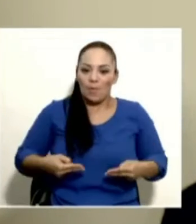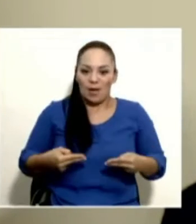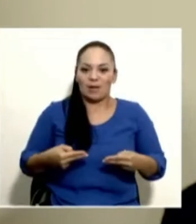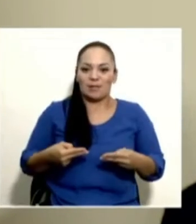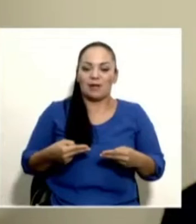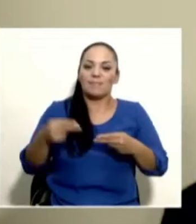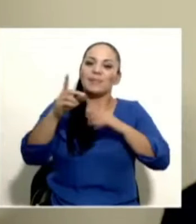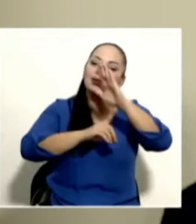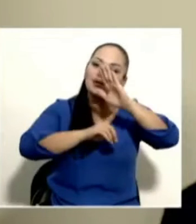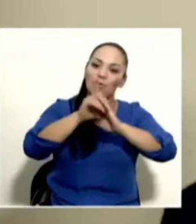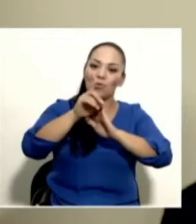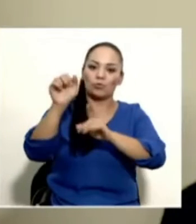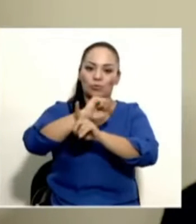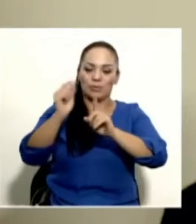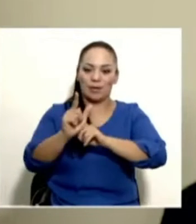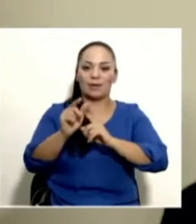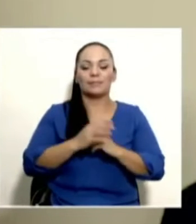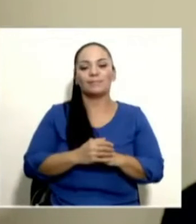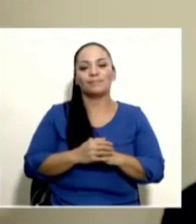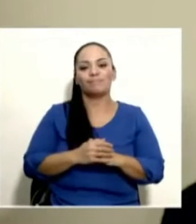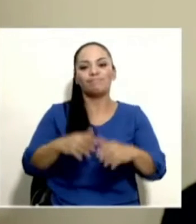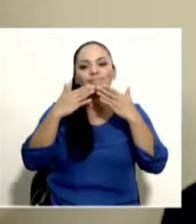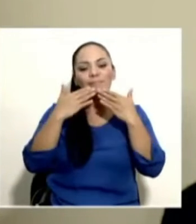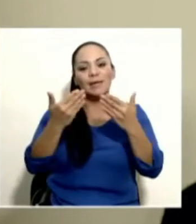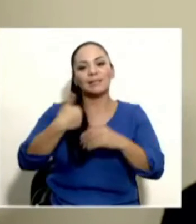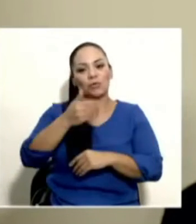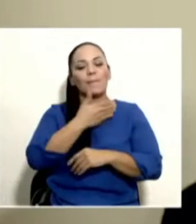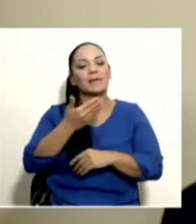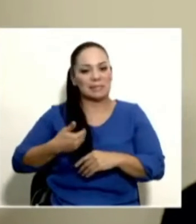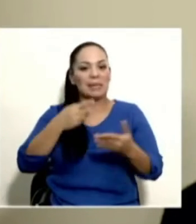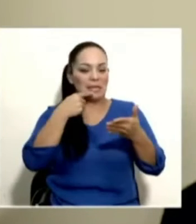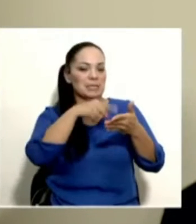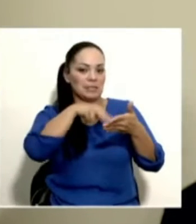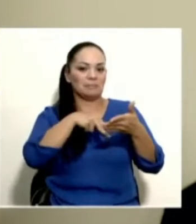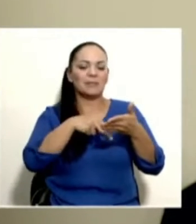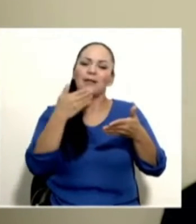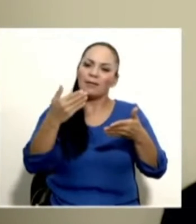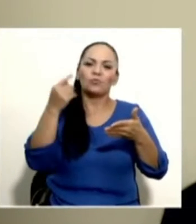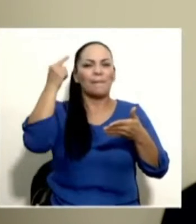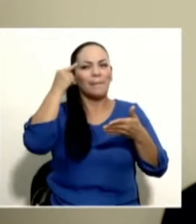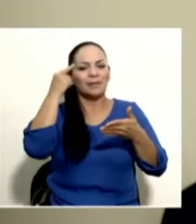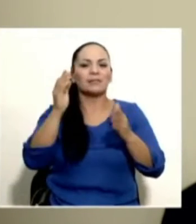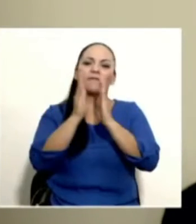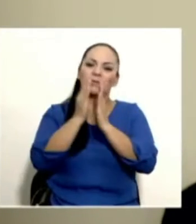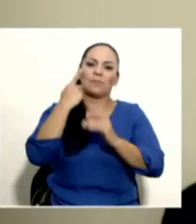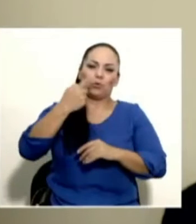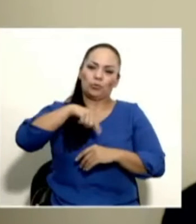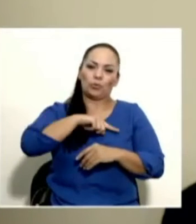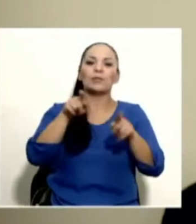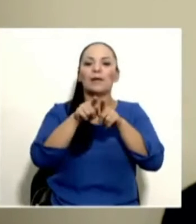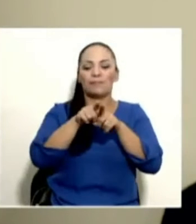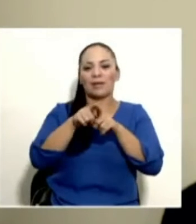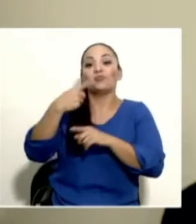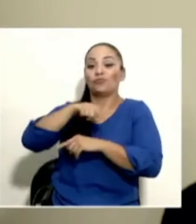y el desarrollo social. Gracias, señor presidente, por pensar y rezar por nosotros. También